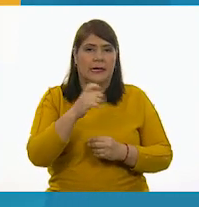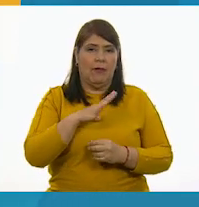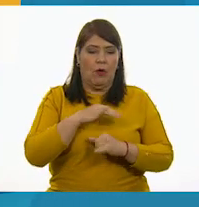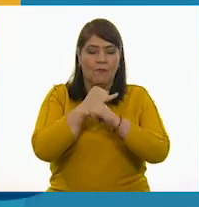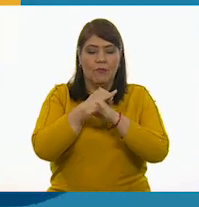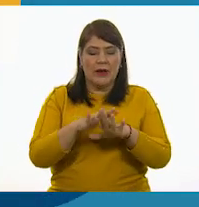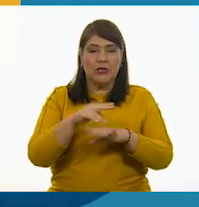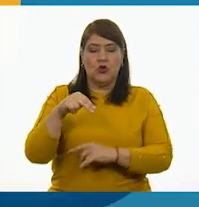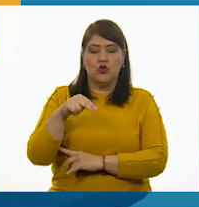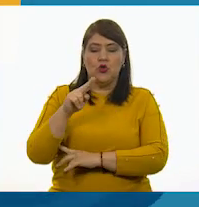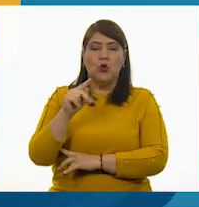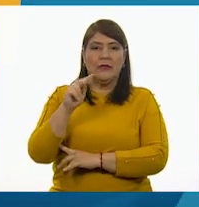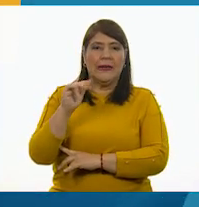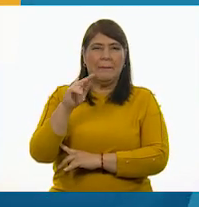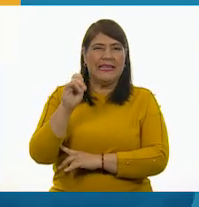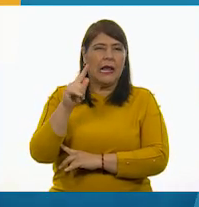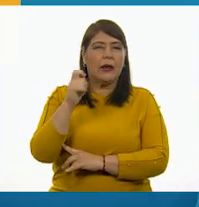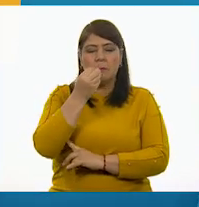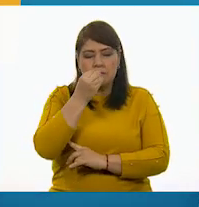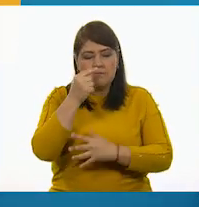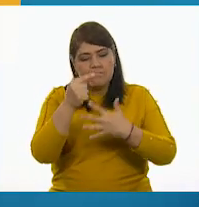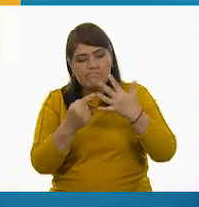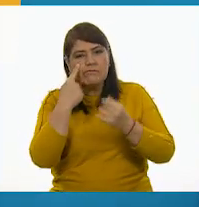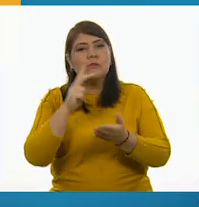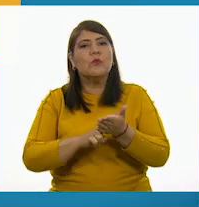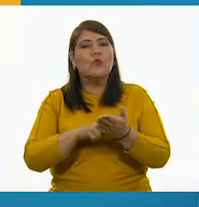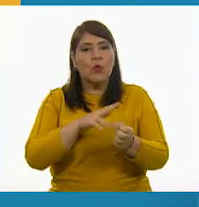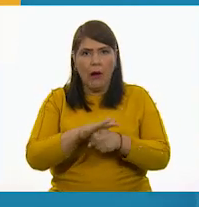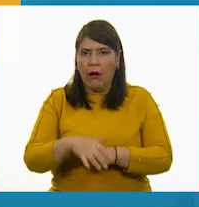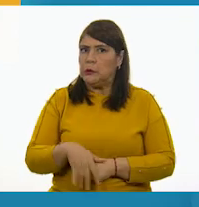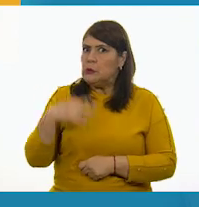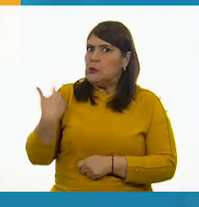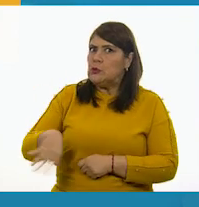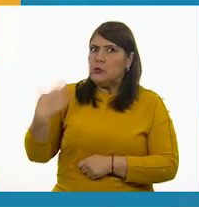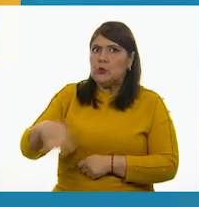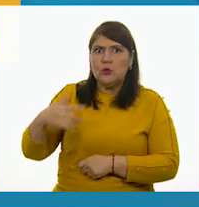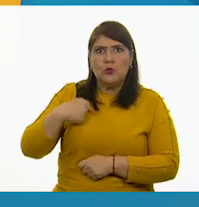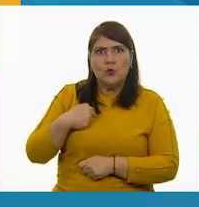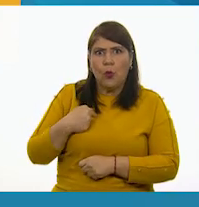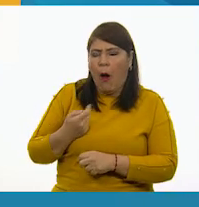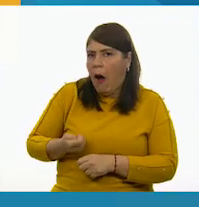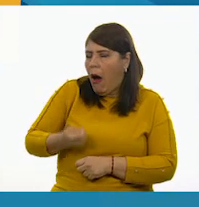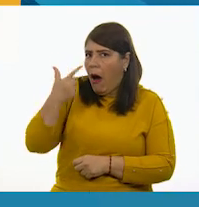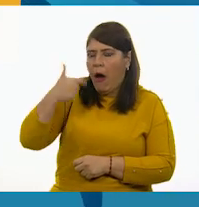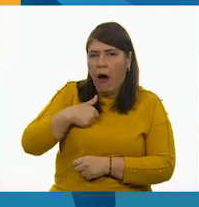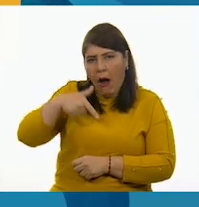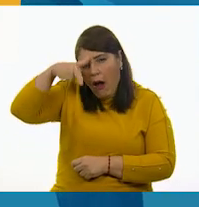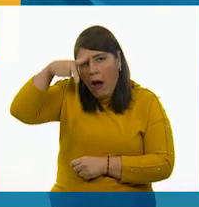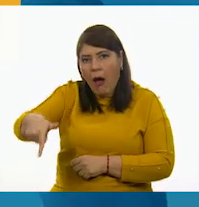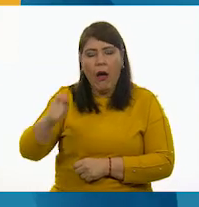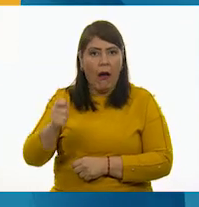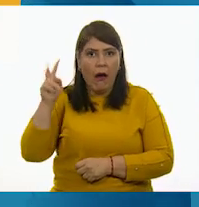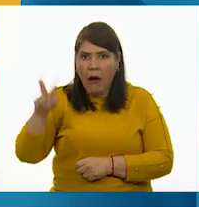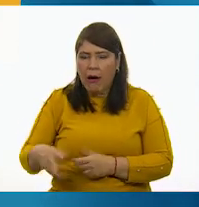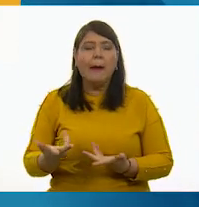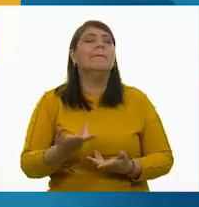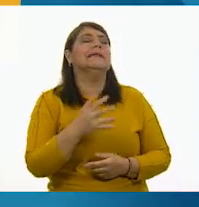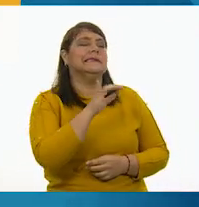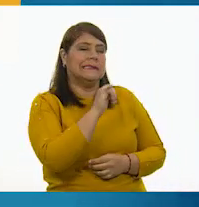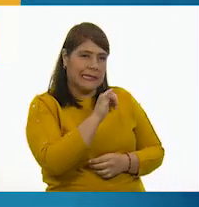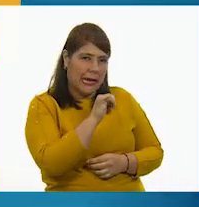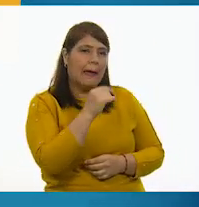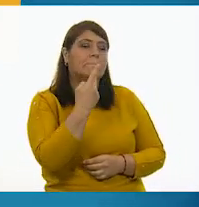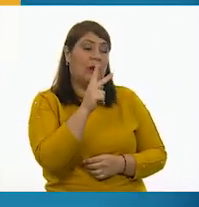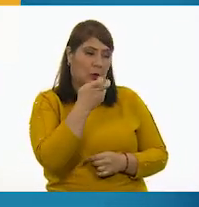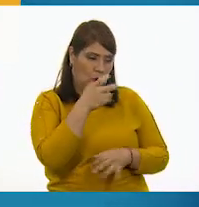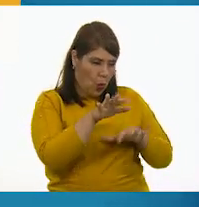¡Híjole! De lo que se viene a enterar uno, de veras. ¿Qué? Pero no te sirve nada más para